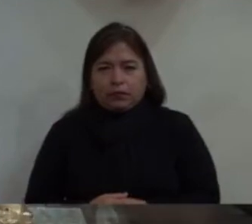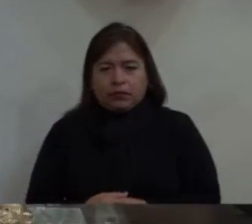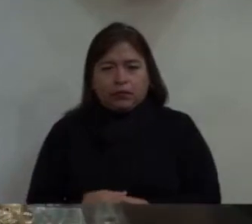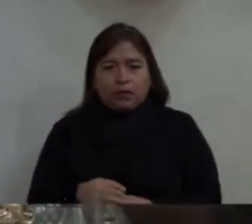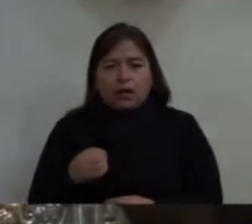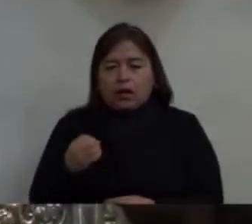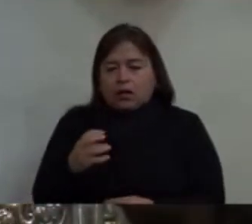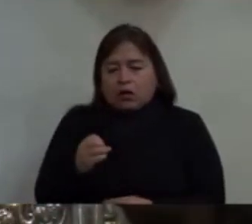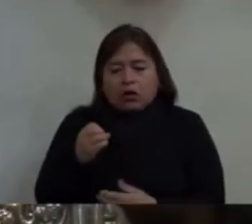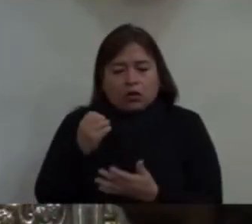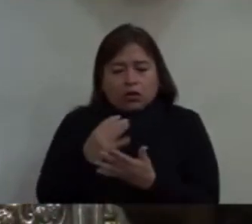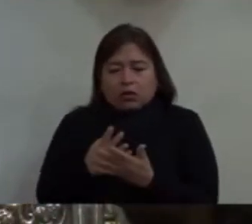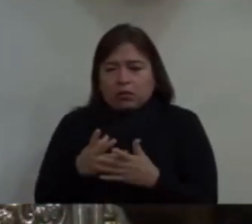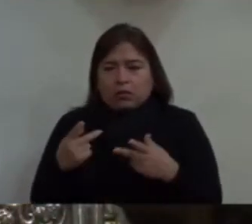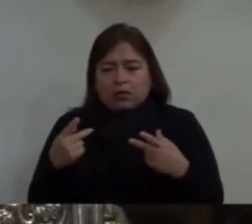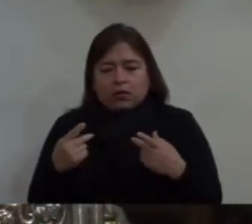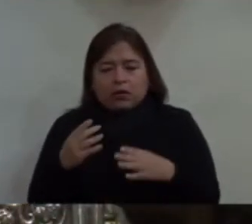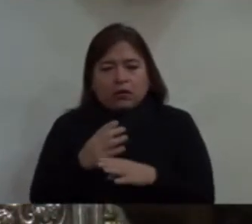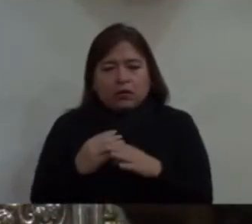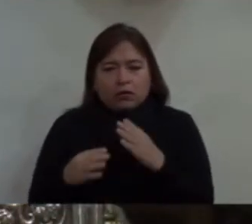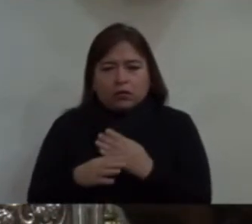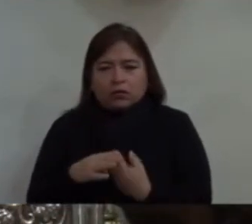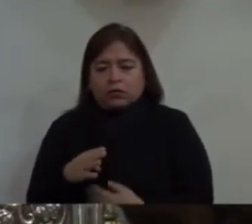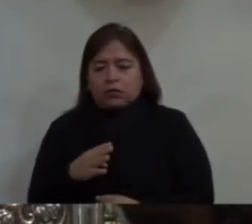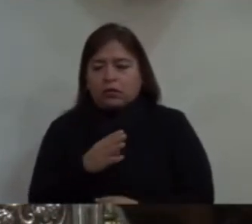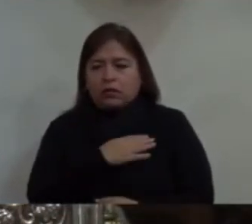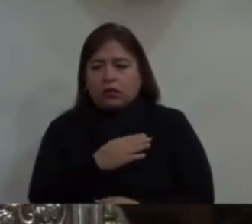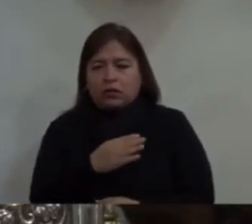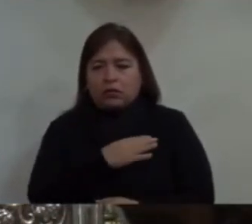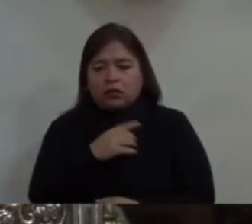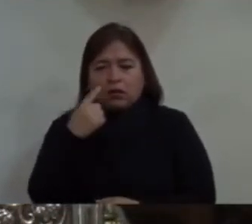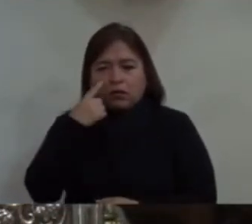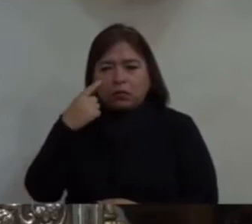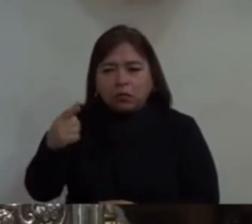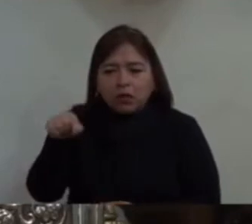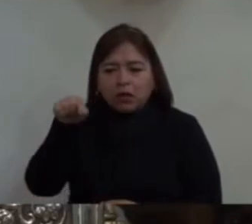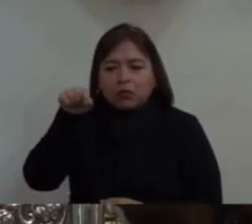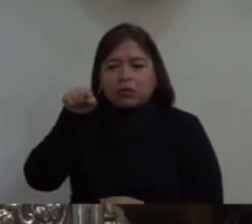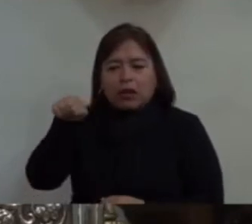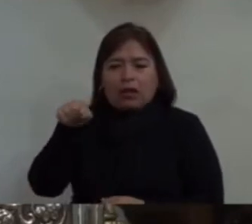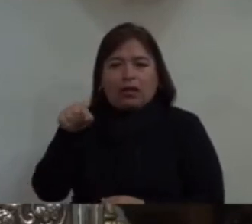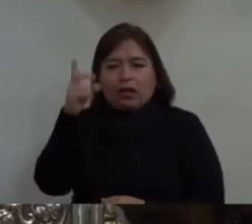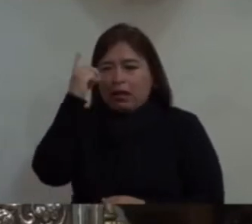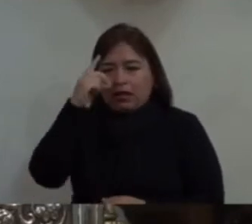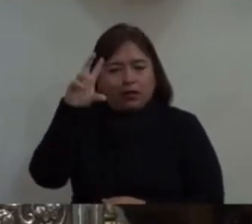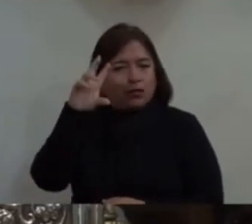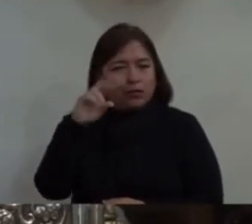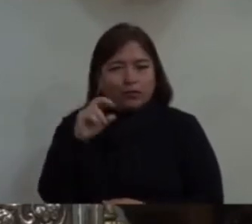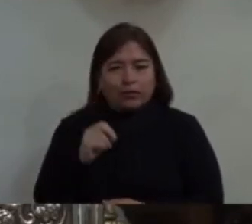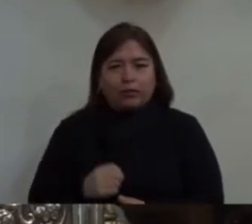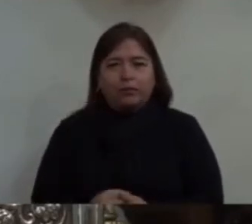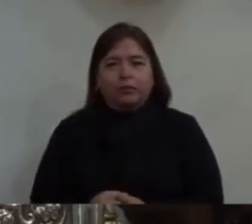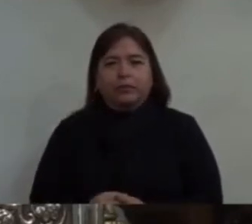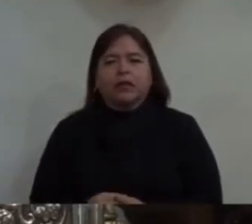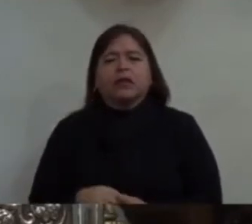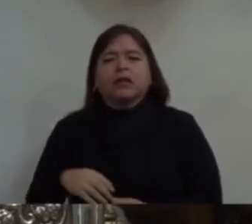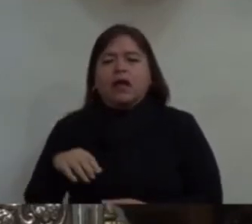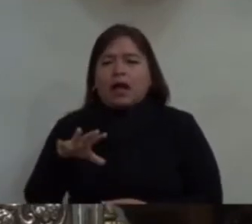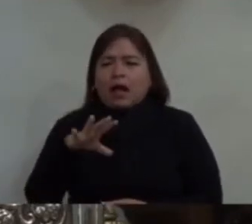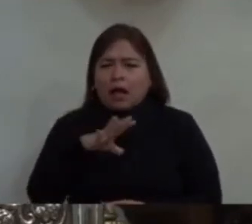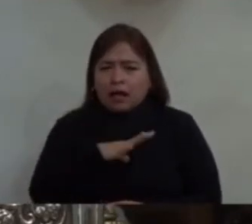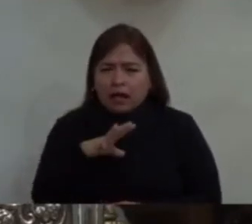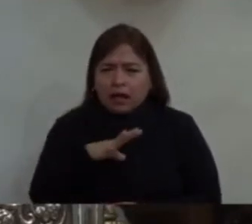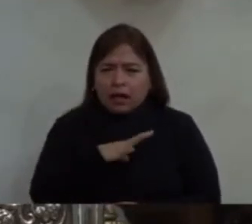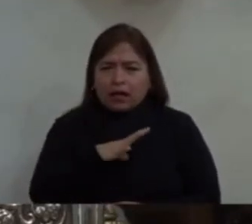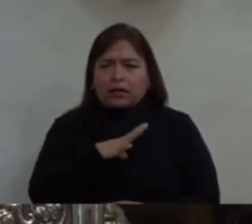que nos pasan en la vida, se manifiesta el amor de Dios, también en aquellas cosas que